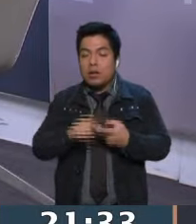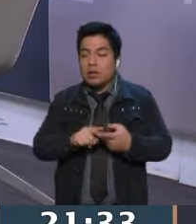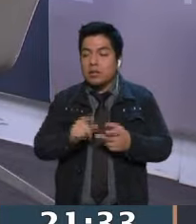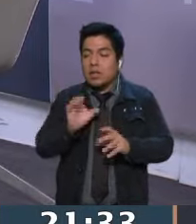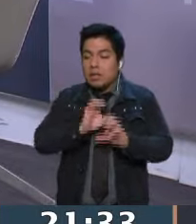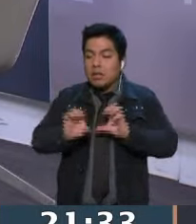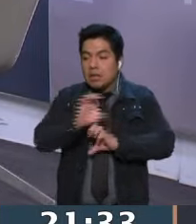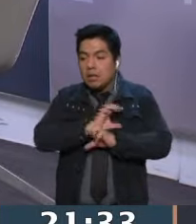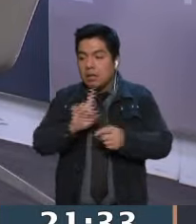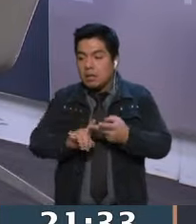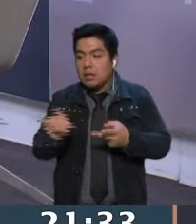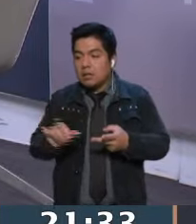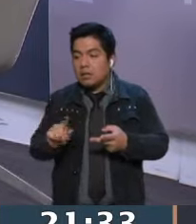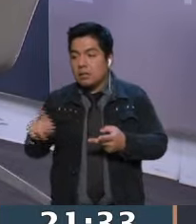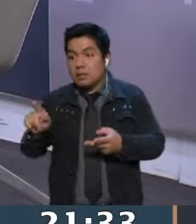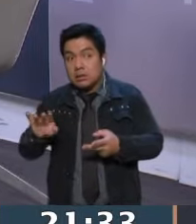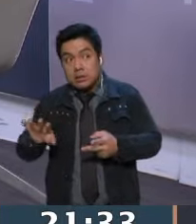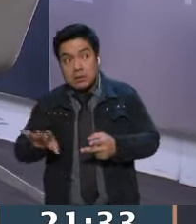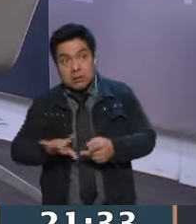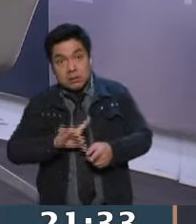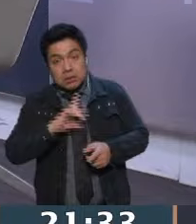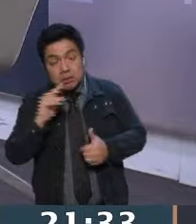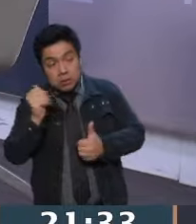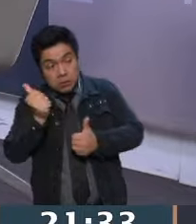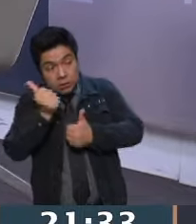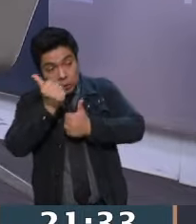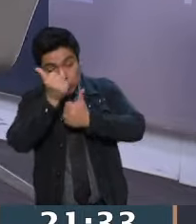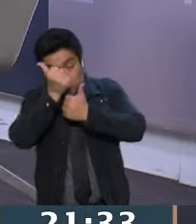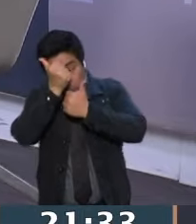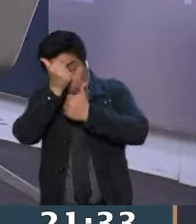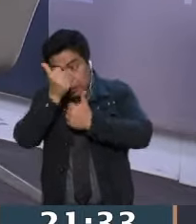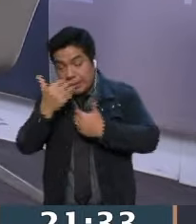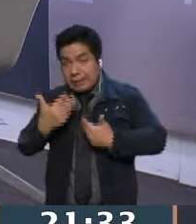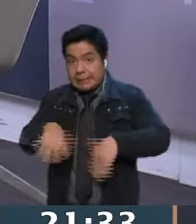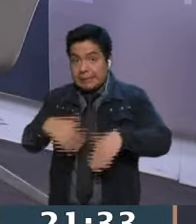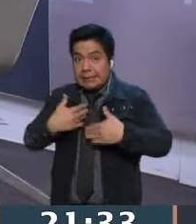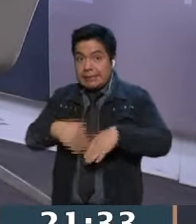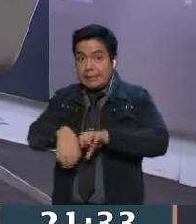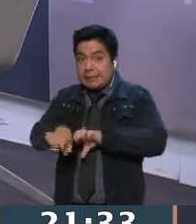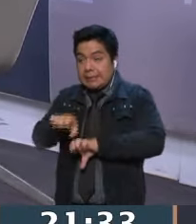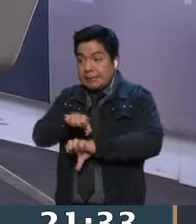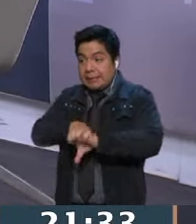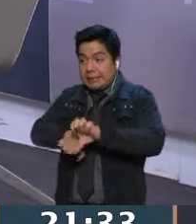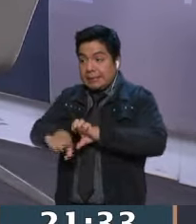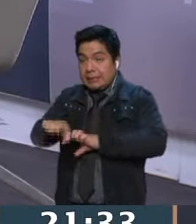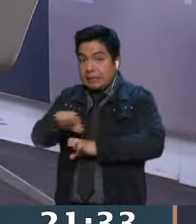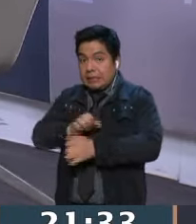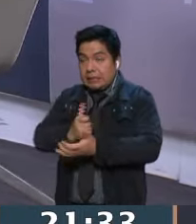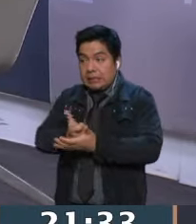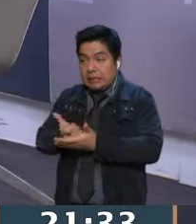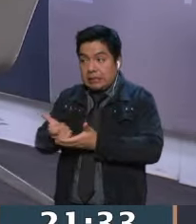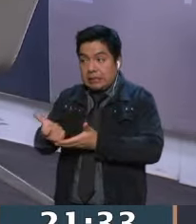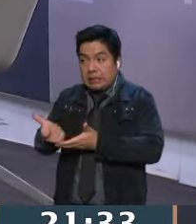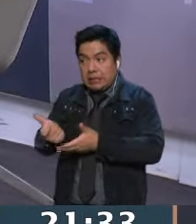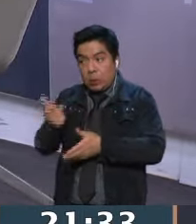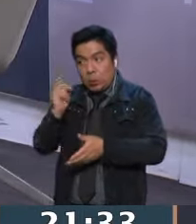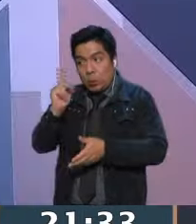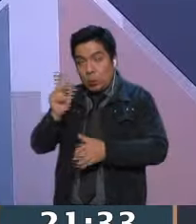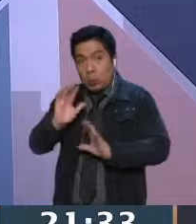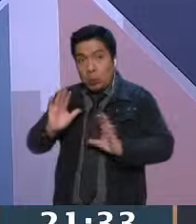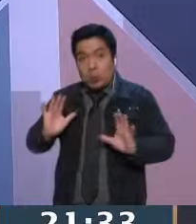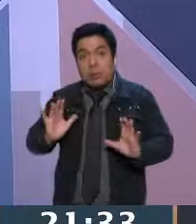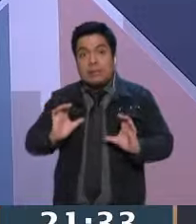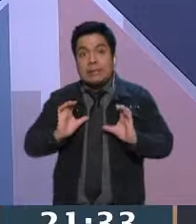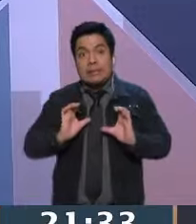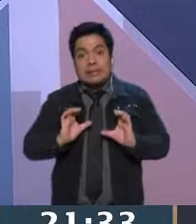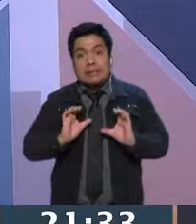Galvez, a ver si no le sale el tiro por la culata y resulta que algún empresario con el que tenga conflicto de interés le patrocinó el viaje. Eso va a ser muy delicado. Nos